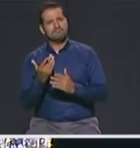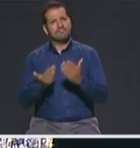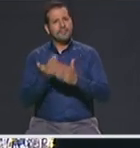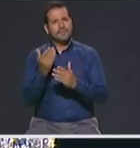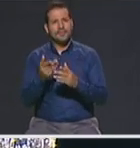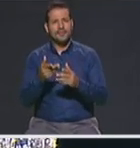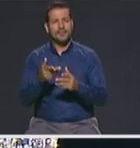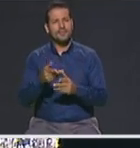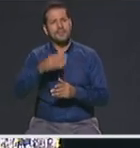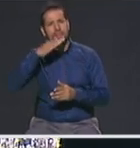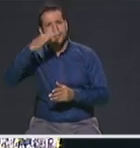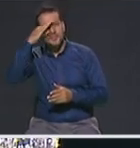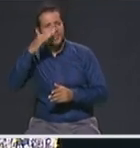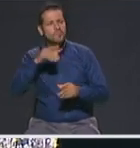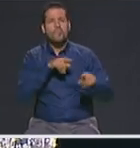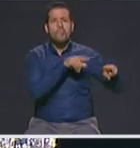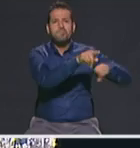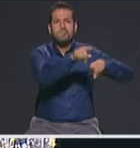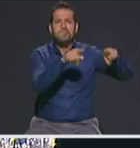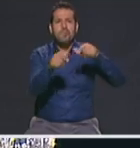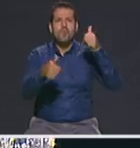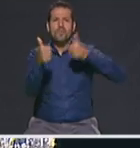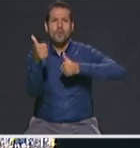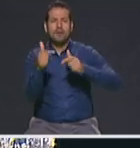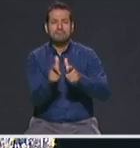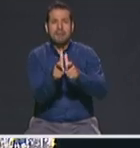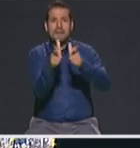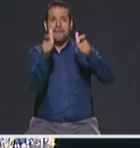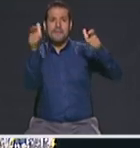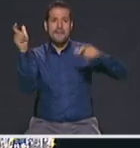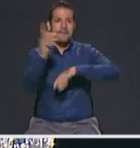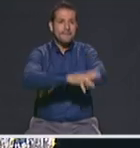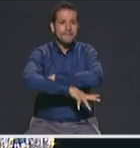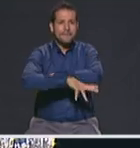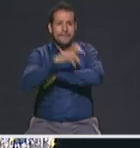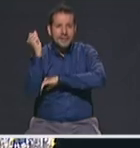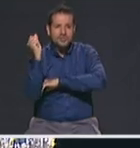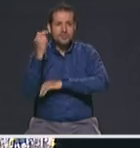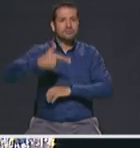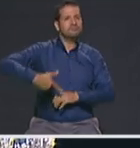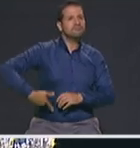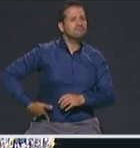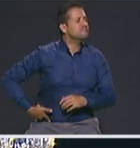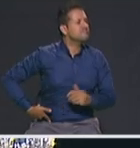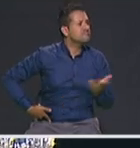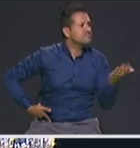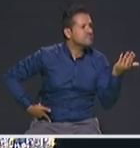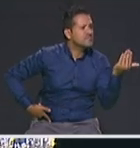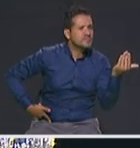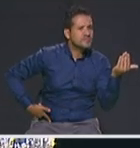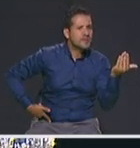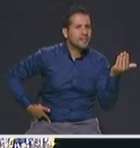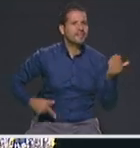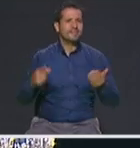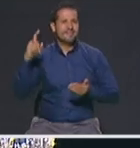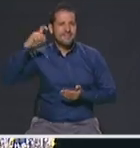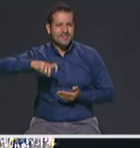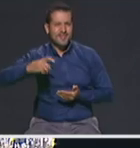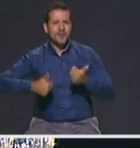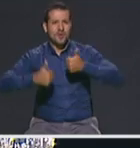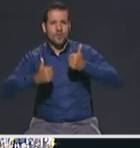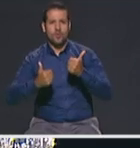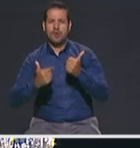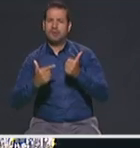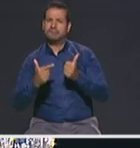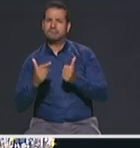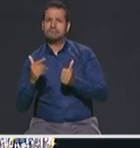cuáles son los sitios donde más hurto hay y obviamente mayor fleteo y ahí tendría que haber una presencia muy fuerte de las